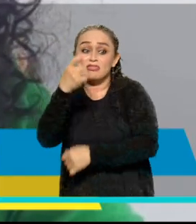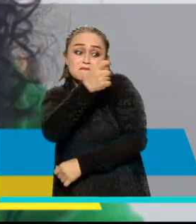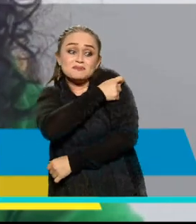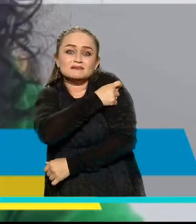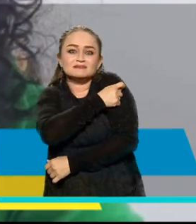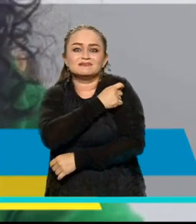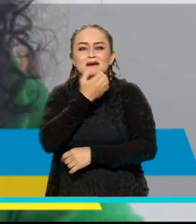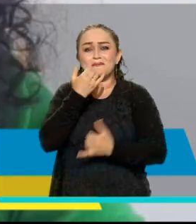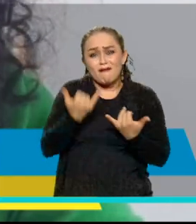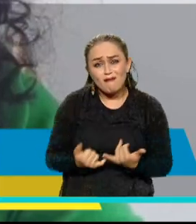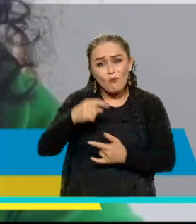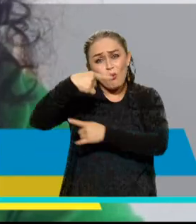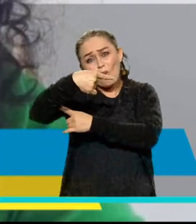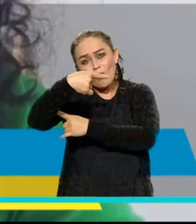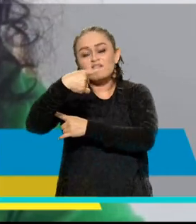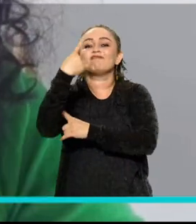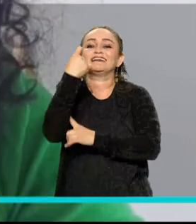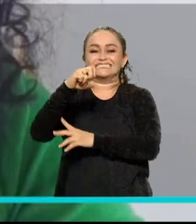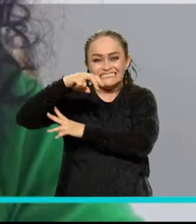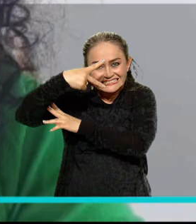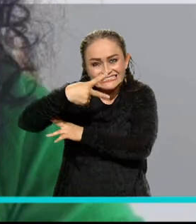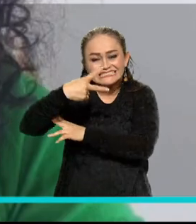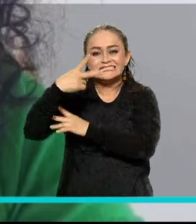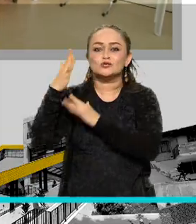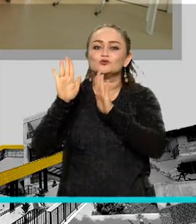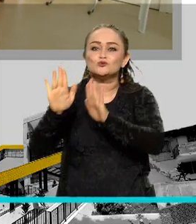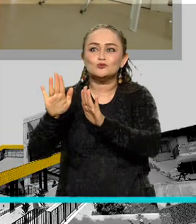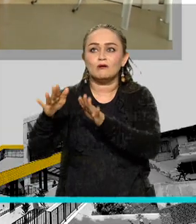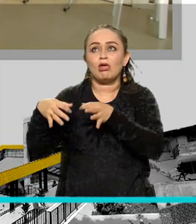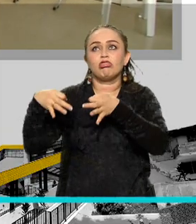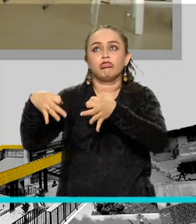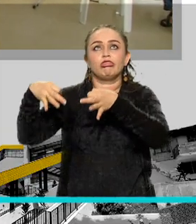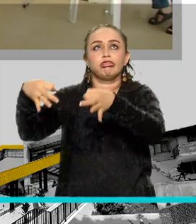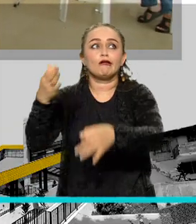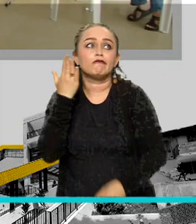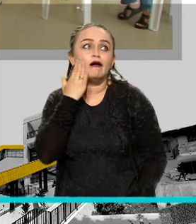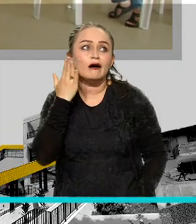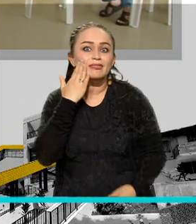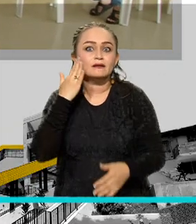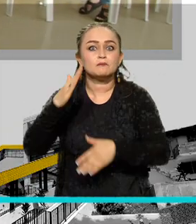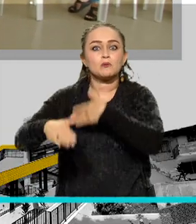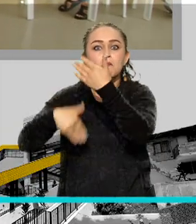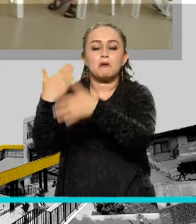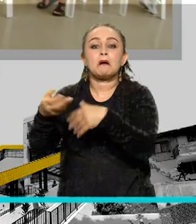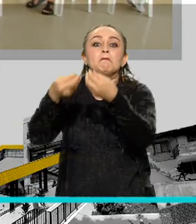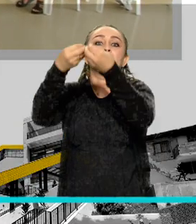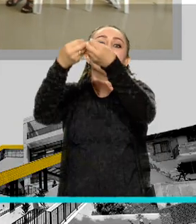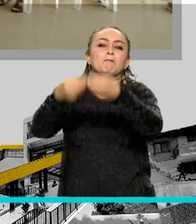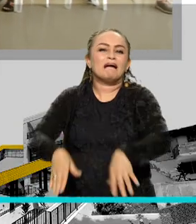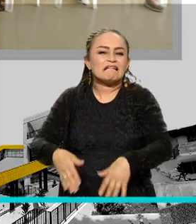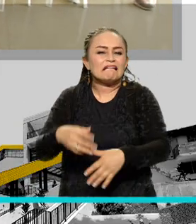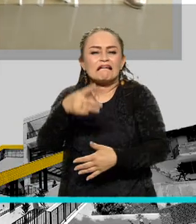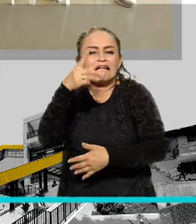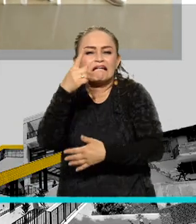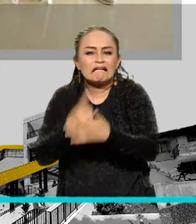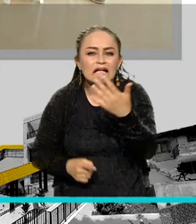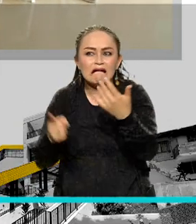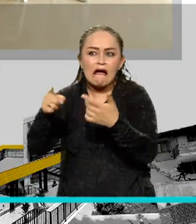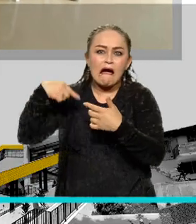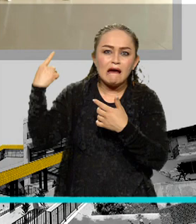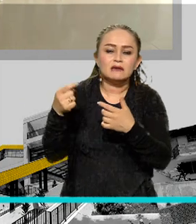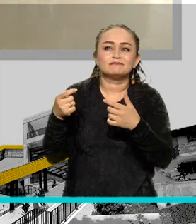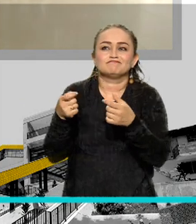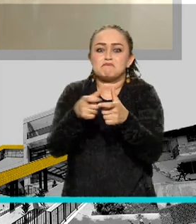el esquema incompleto una sola dosis o cuando se alarga el intervalo para la segunda dosis, se pierde mucha